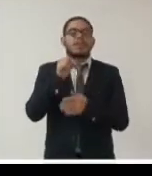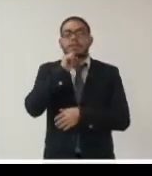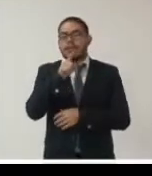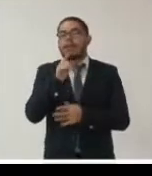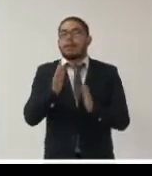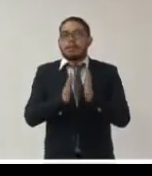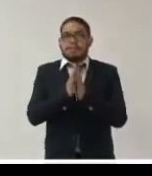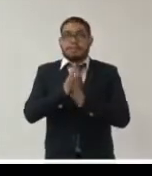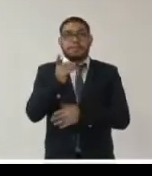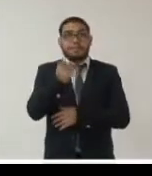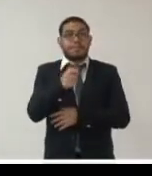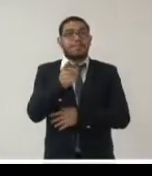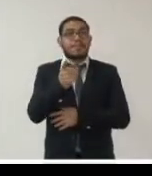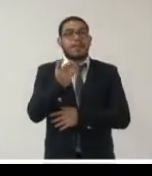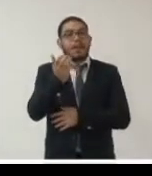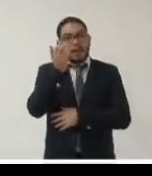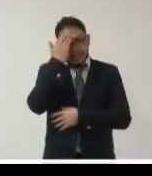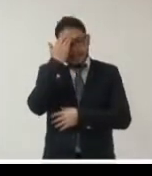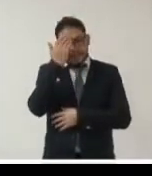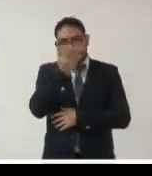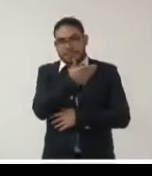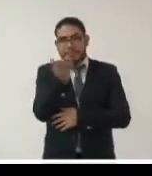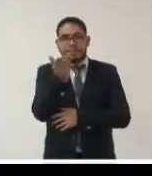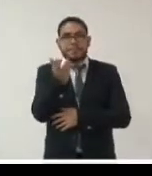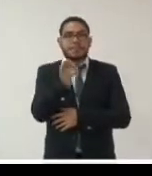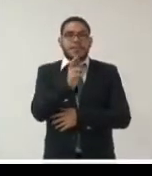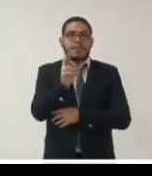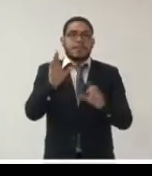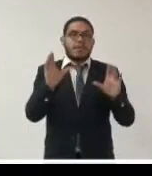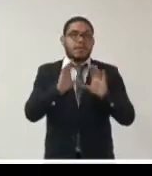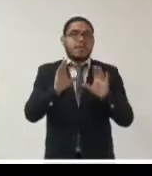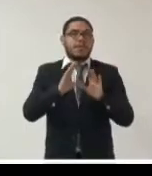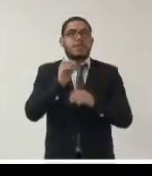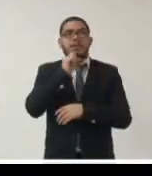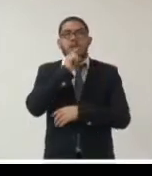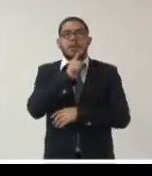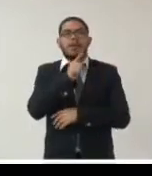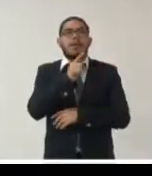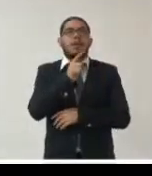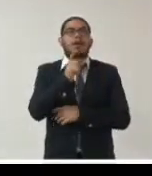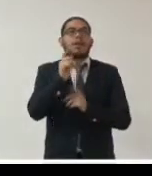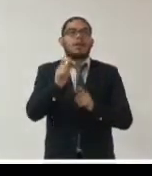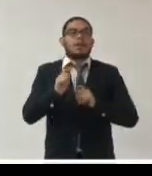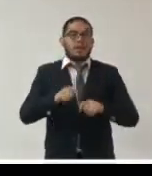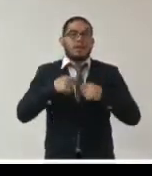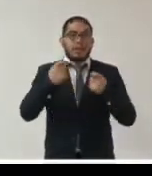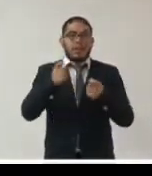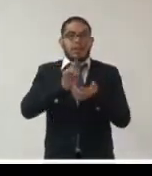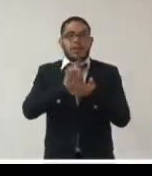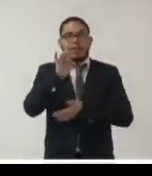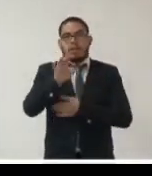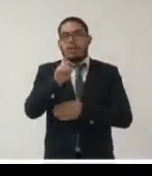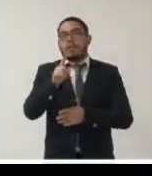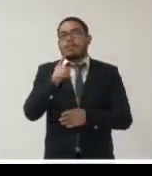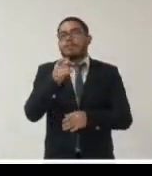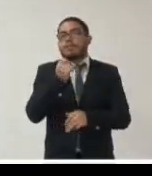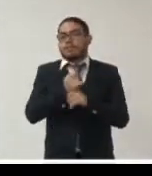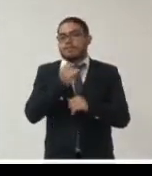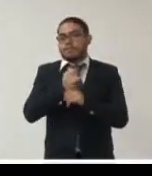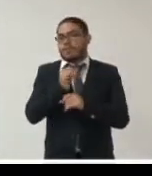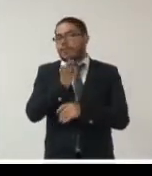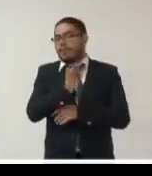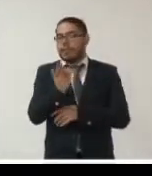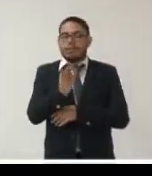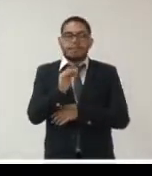hacemos de su conocimiento que los reconocimientos que los comisionados han considerado para ustedes se les harán llegar en formato digital en próximas